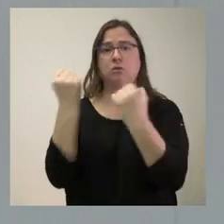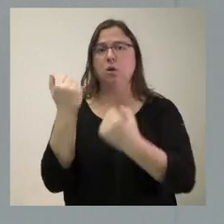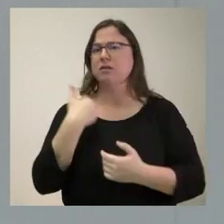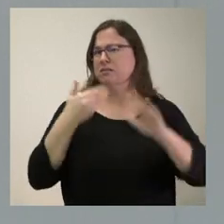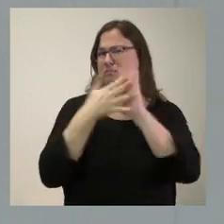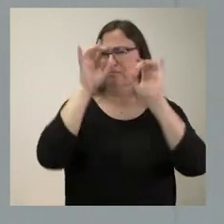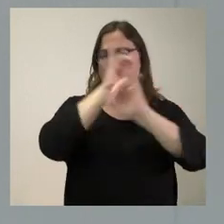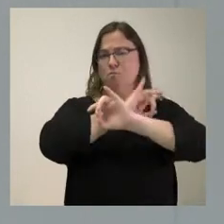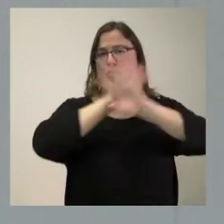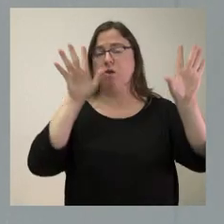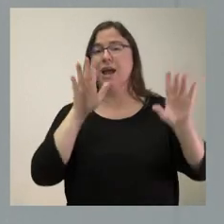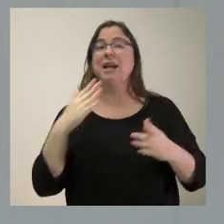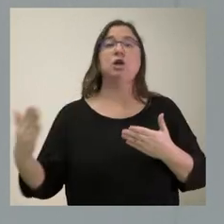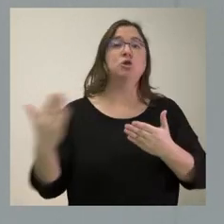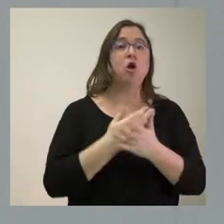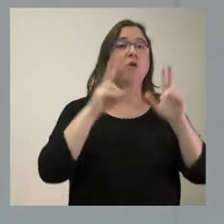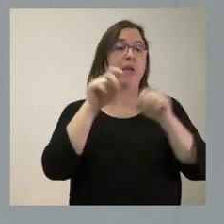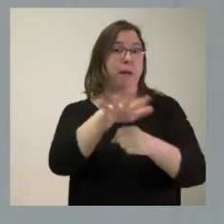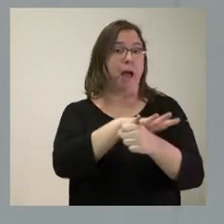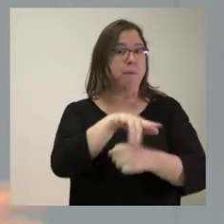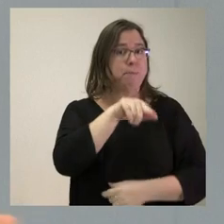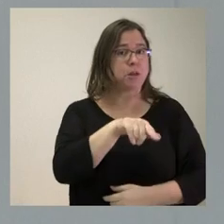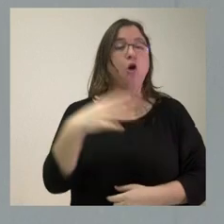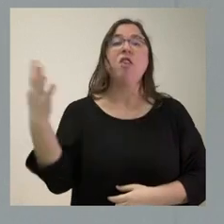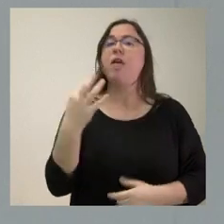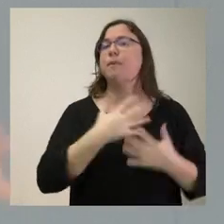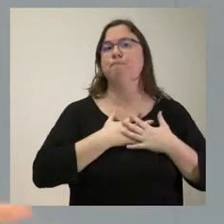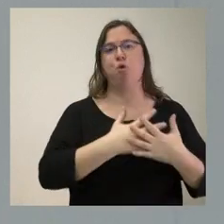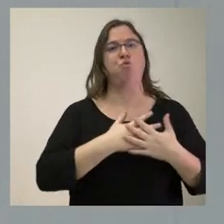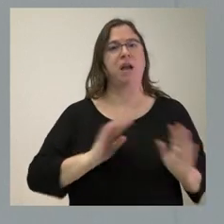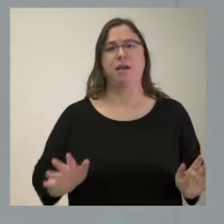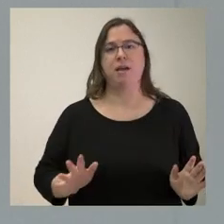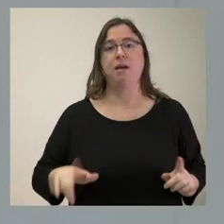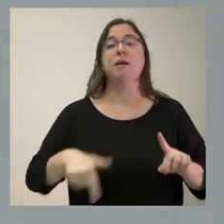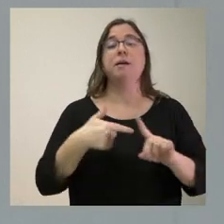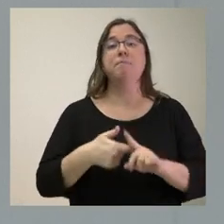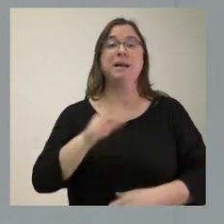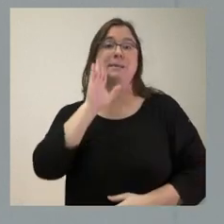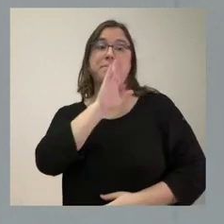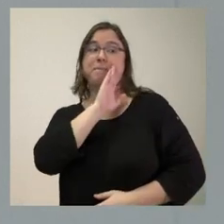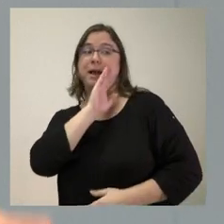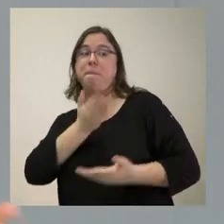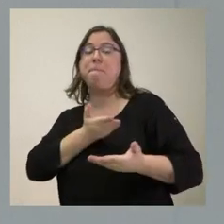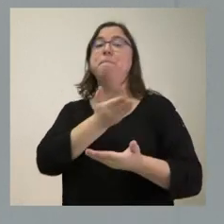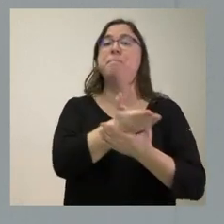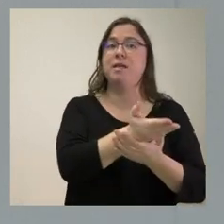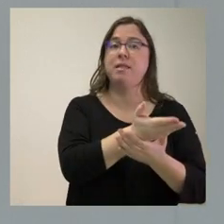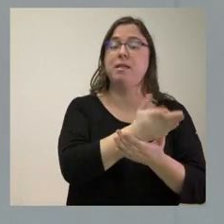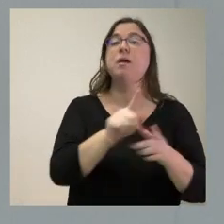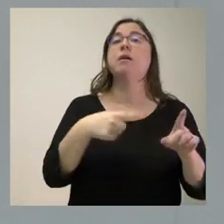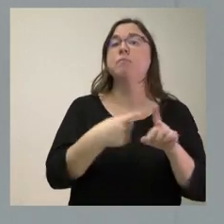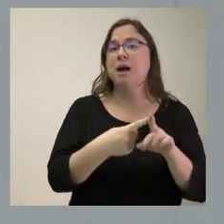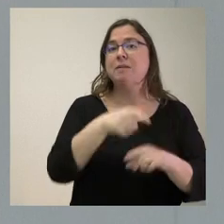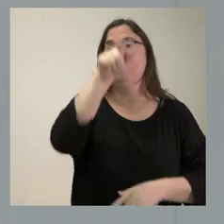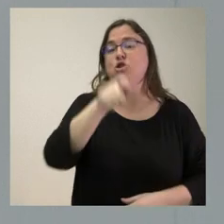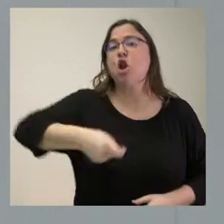que cualquier actuación en este ámbito tenía que ser voluntaria y solicitada por parte de la madre y, lógicamente, aceptada por parte